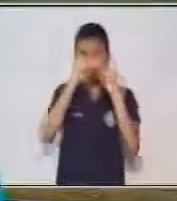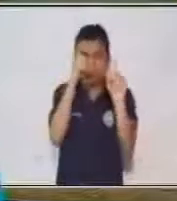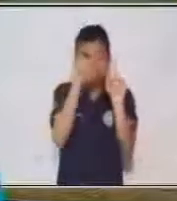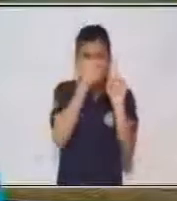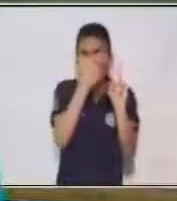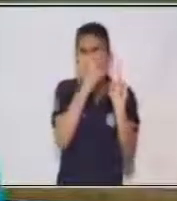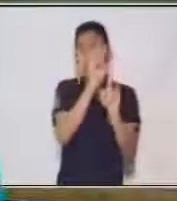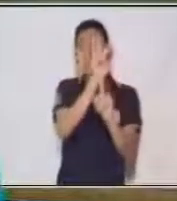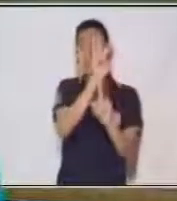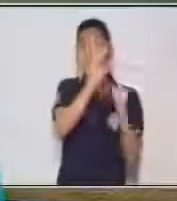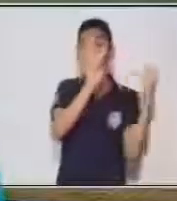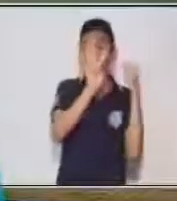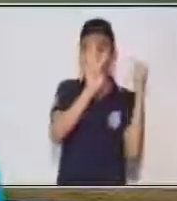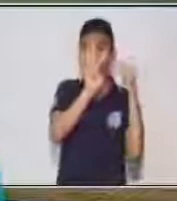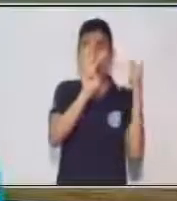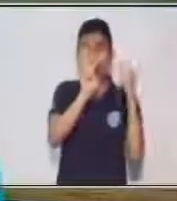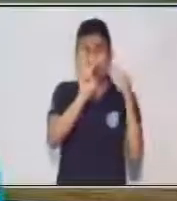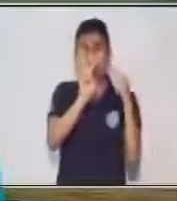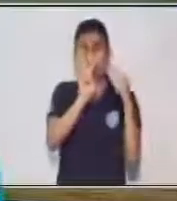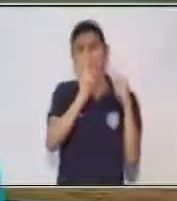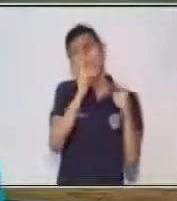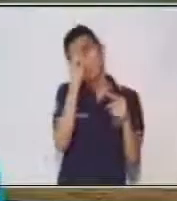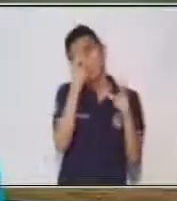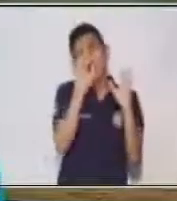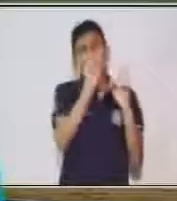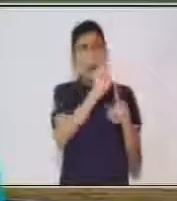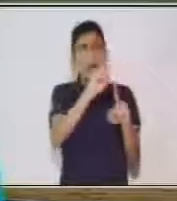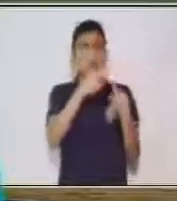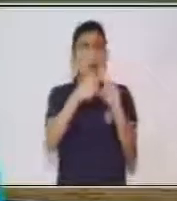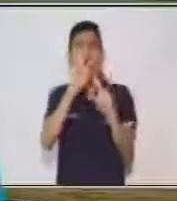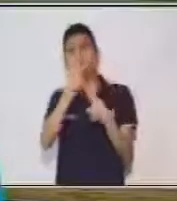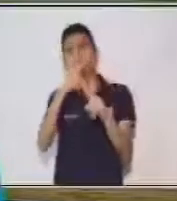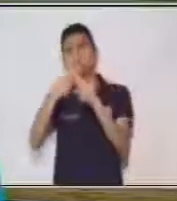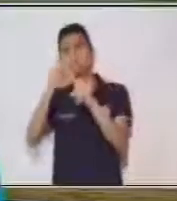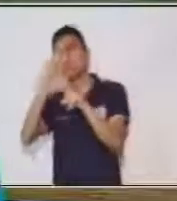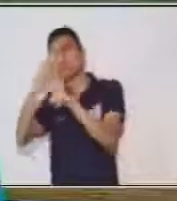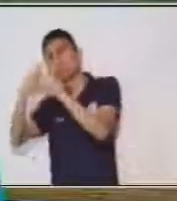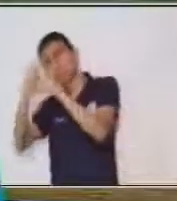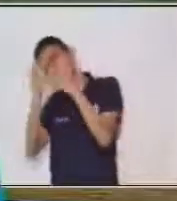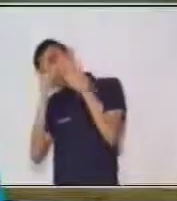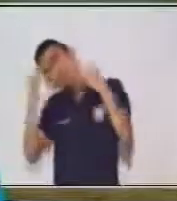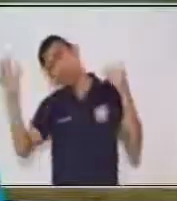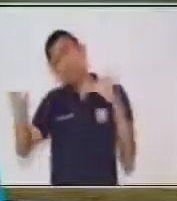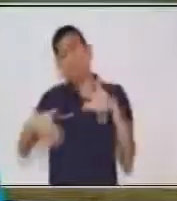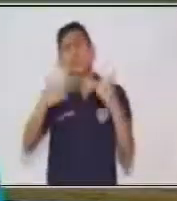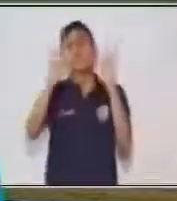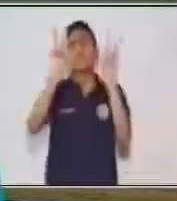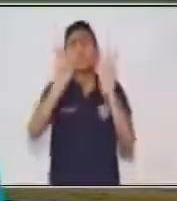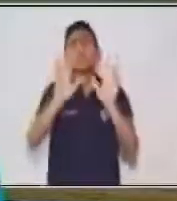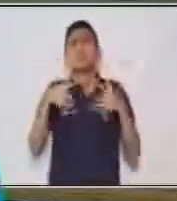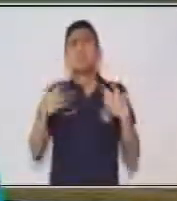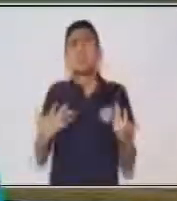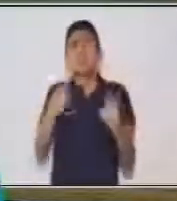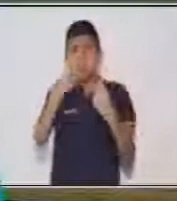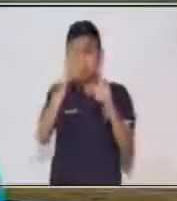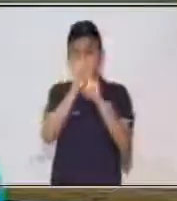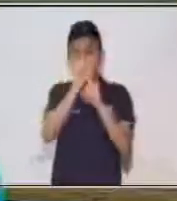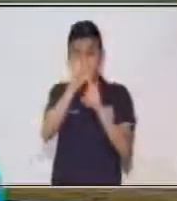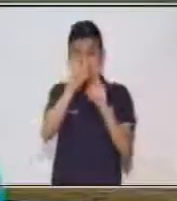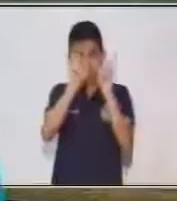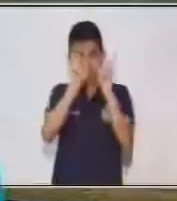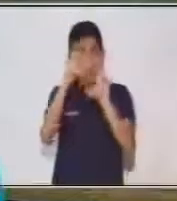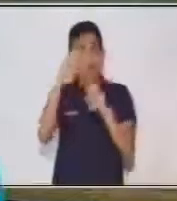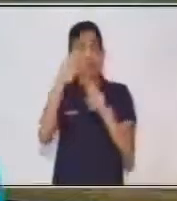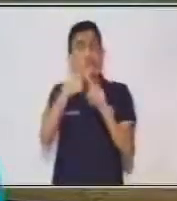ser el número tres. Bueno, ¿qué nos sigue? ¿Qué tema seguimos ahorita? ¿Ya vimos la suma?